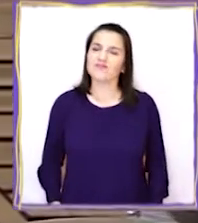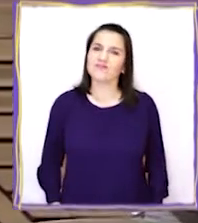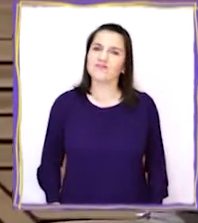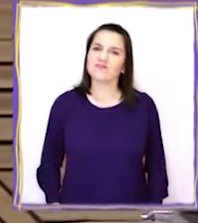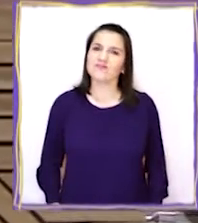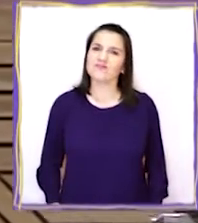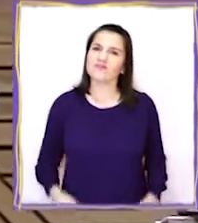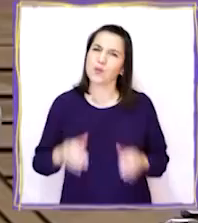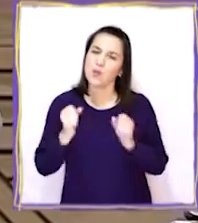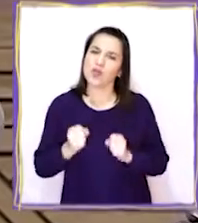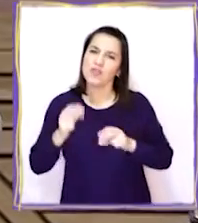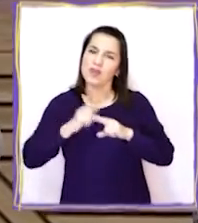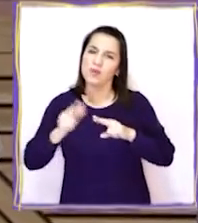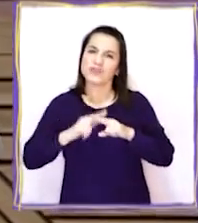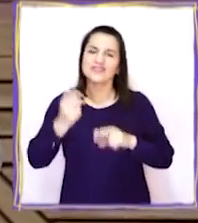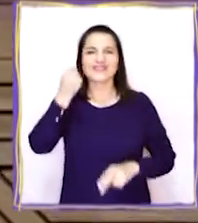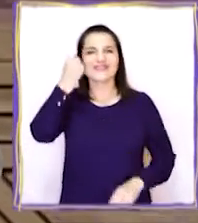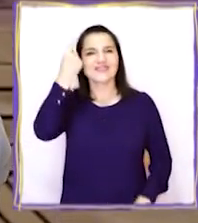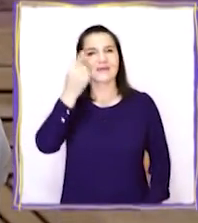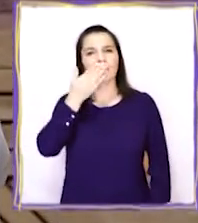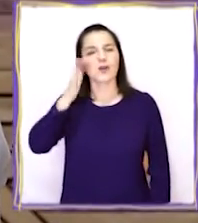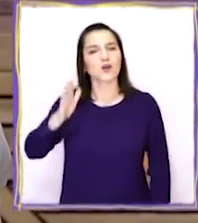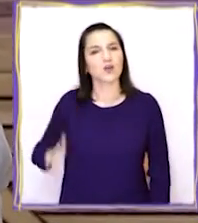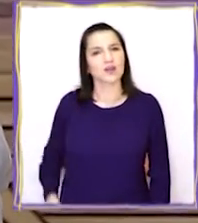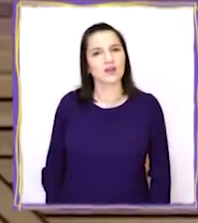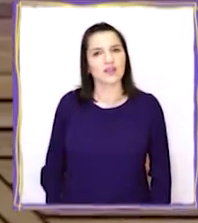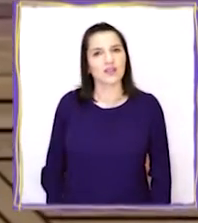¿Qué podríamos hacer para entenderlo mejor?